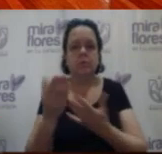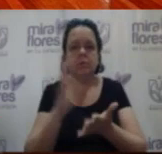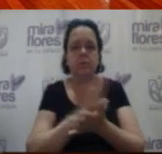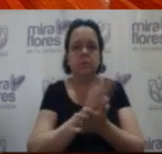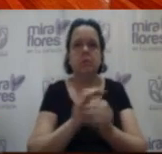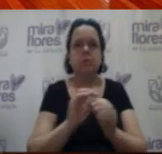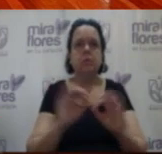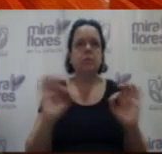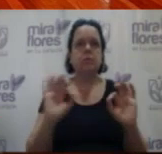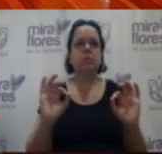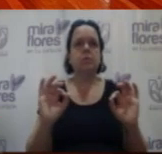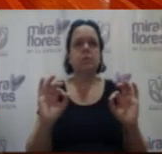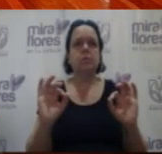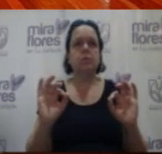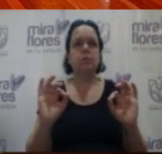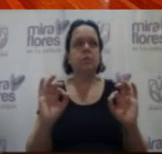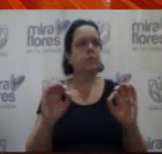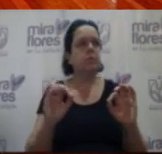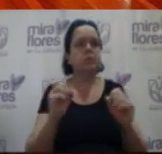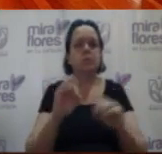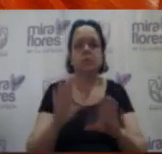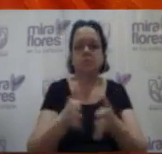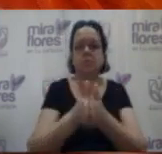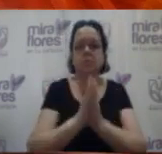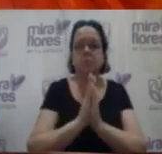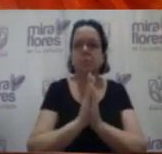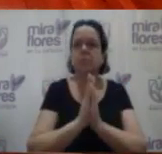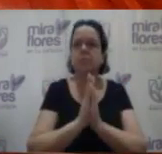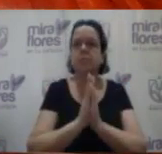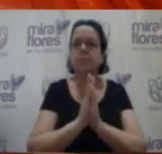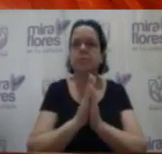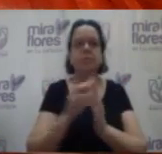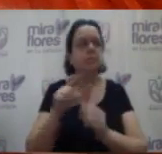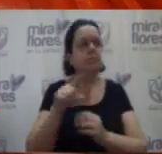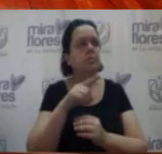¿Tampoco? ¿Algún pedido en mesa?